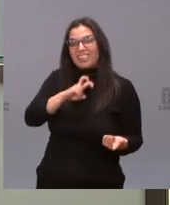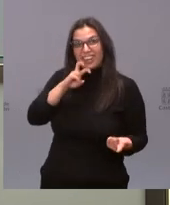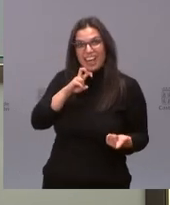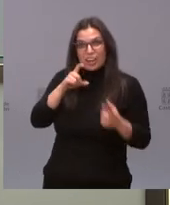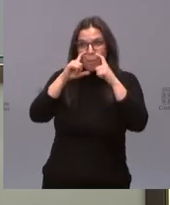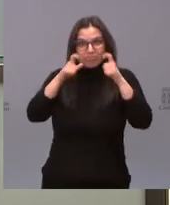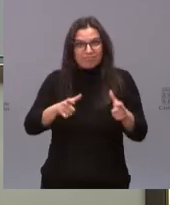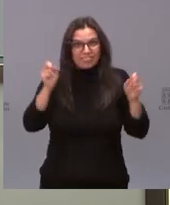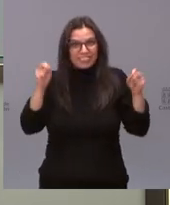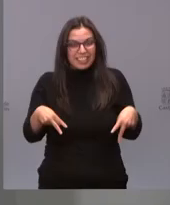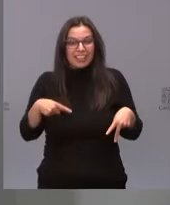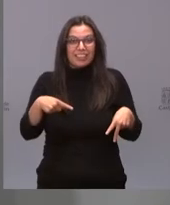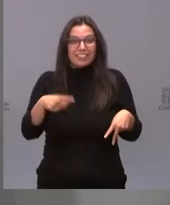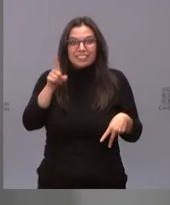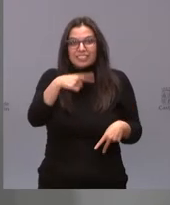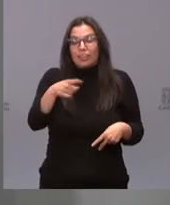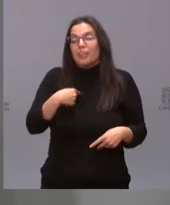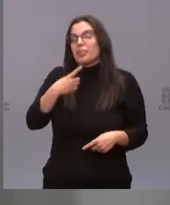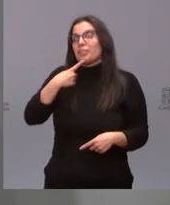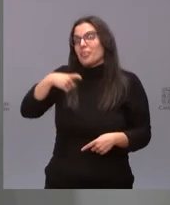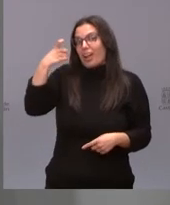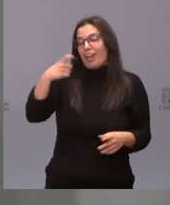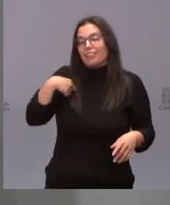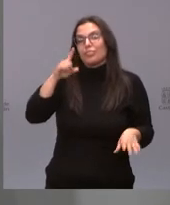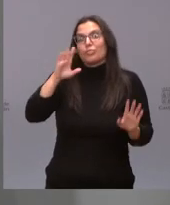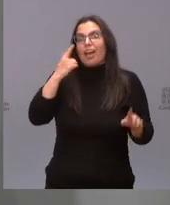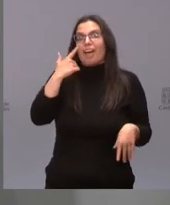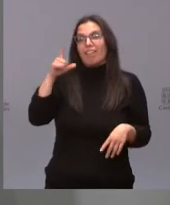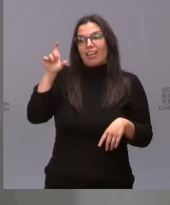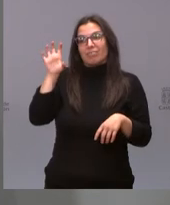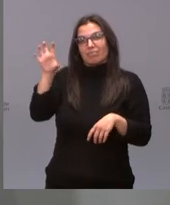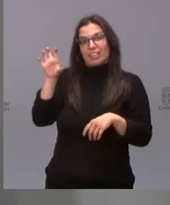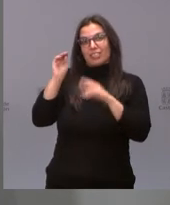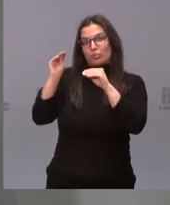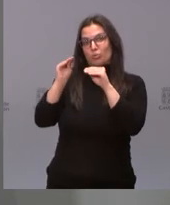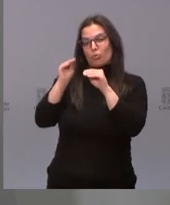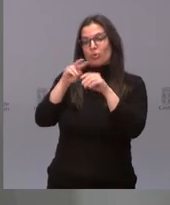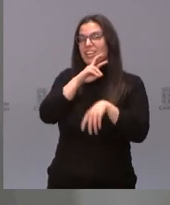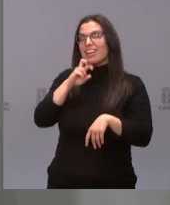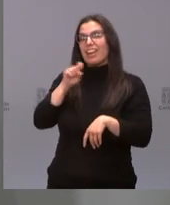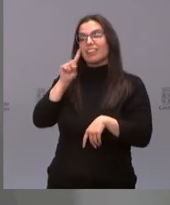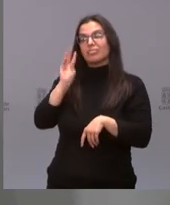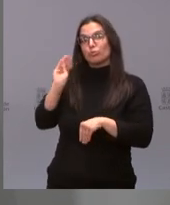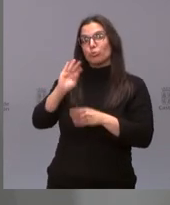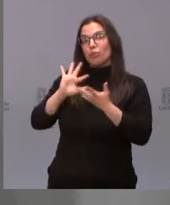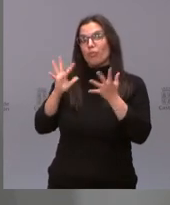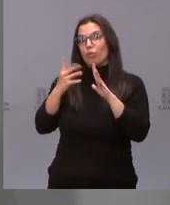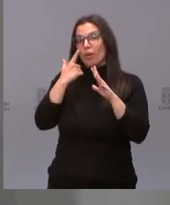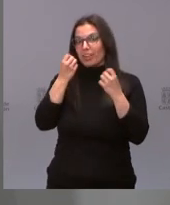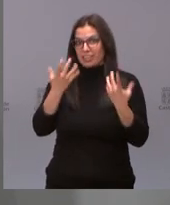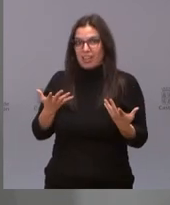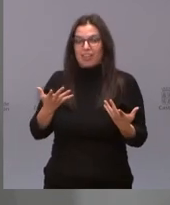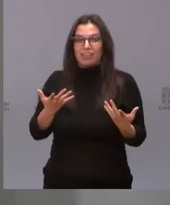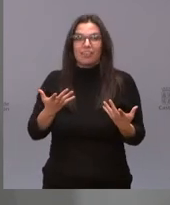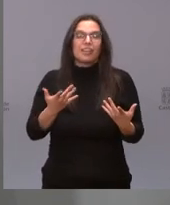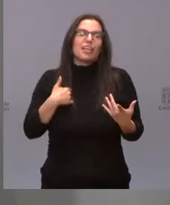a mí me encantaría, pero a ver qué pasa en Israel. Vamos a ver cómo evolucionan. Evidentemente